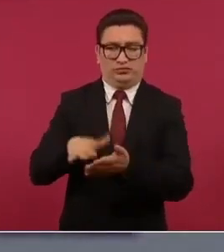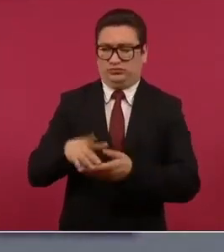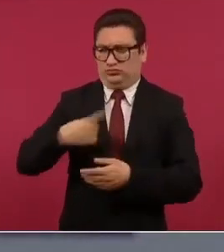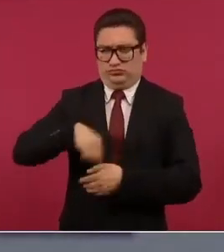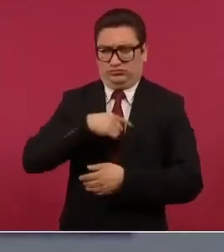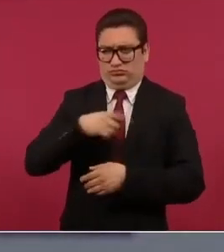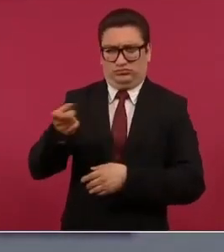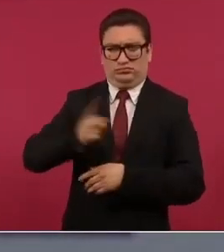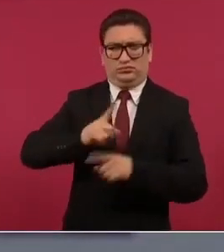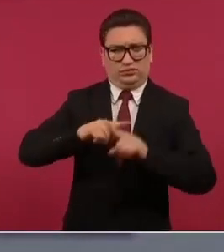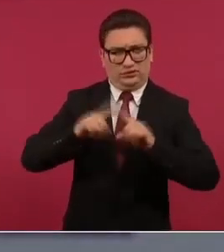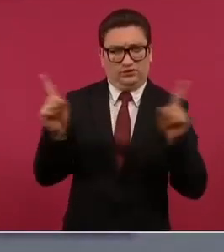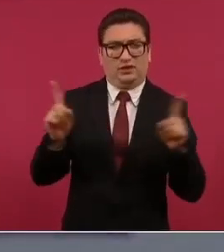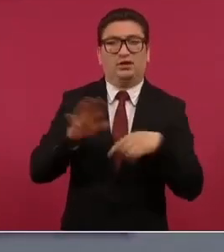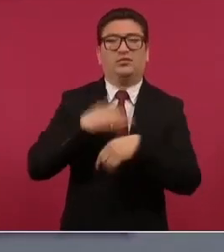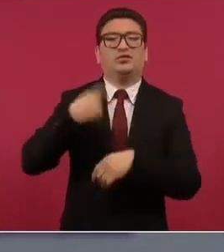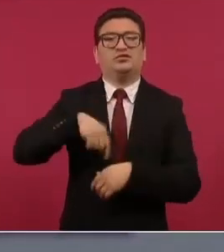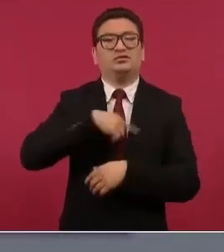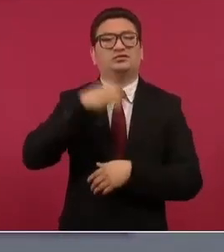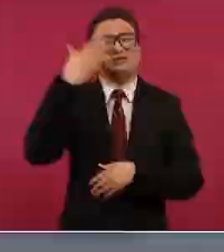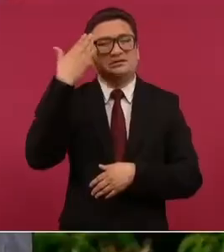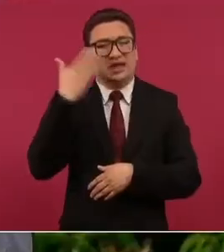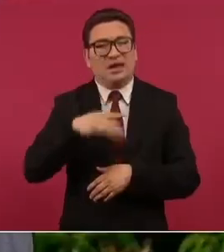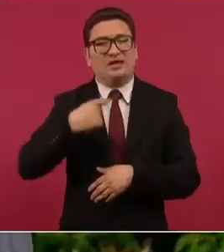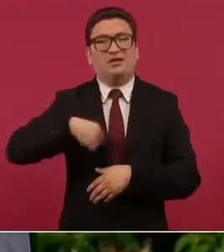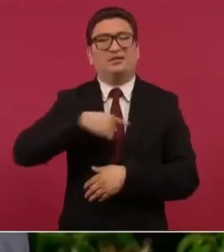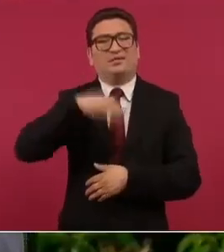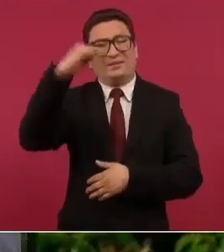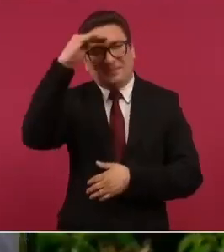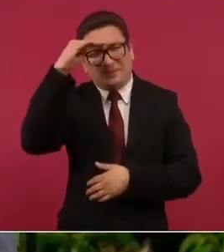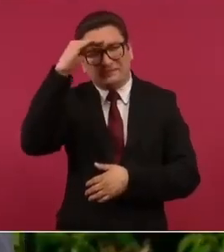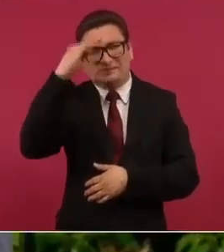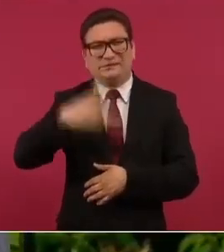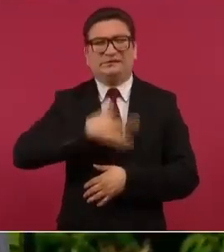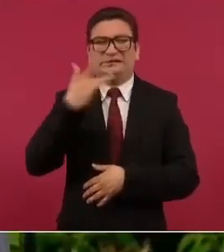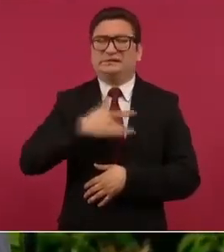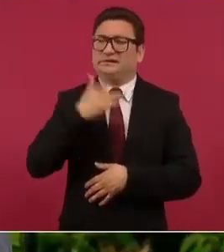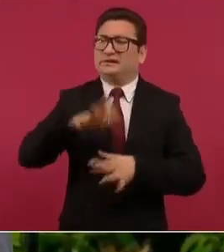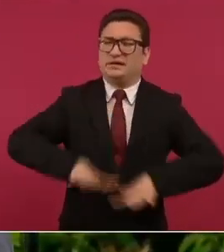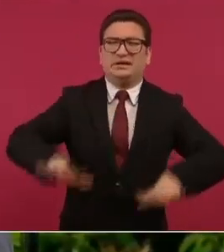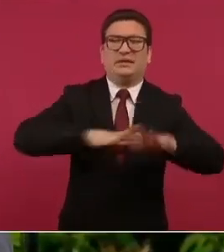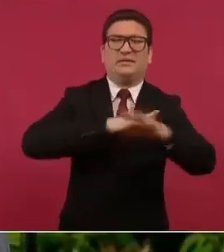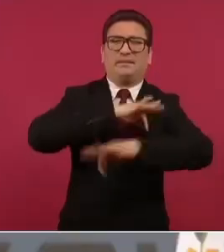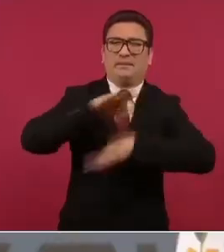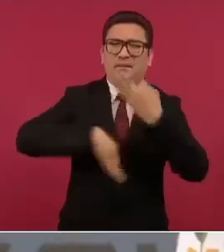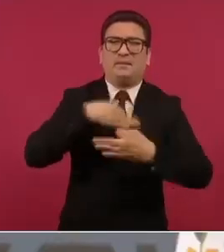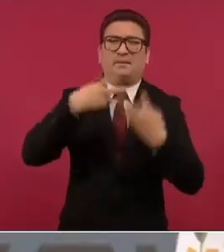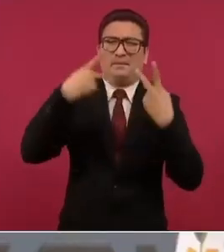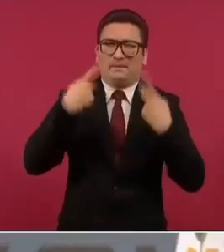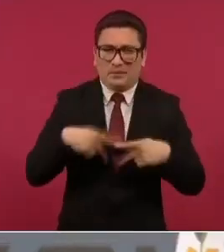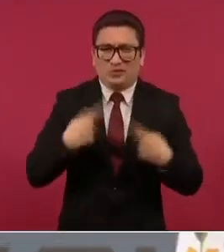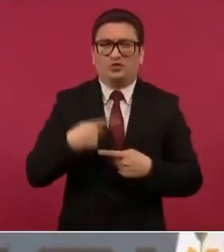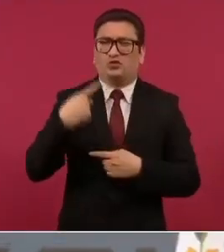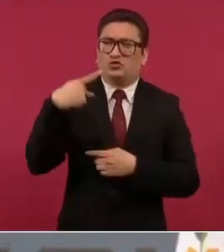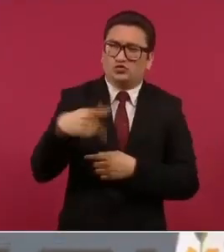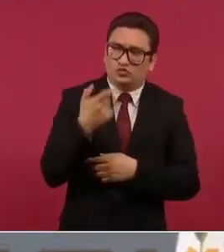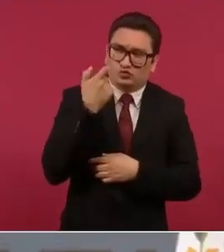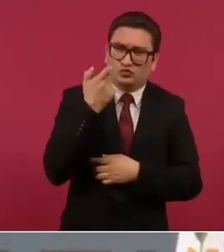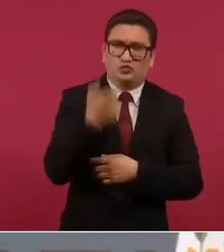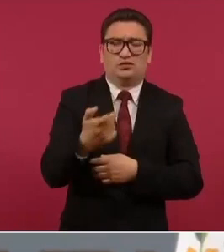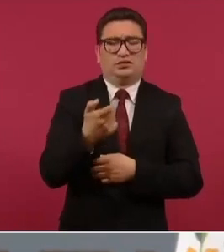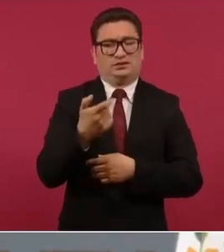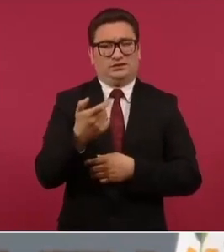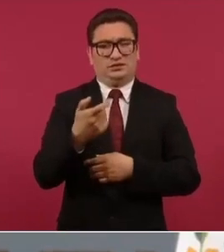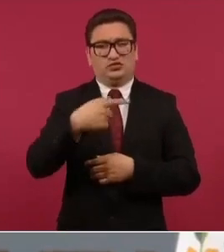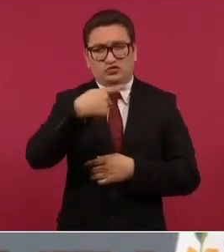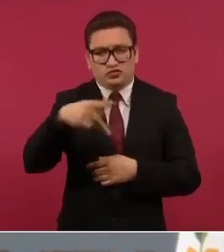no porque nosotros estamos pensando en la economía del pueblo que es lo que más